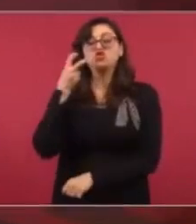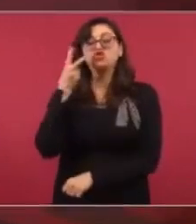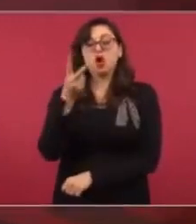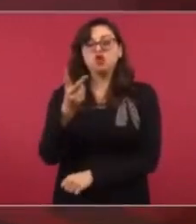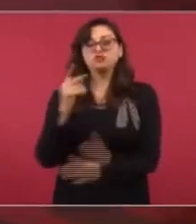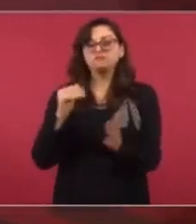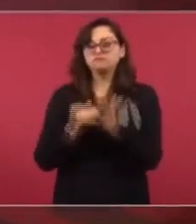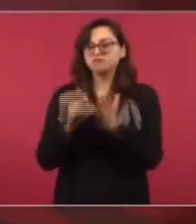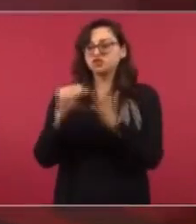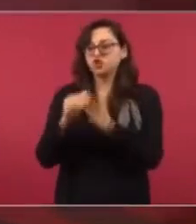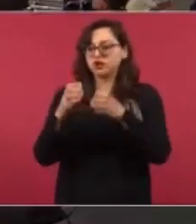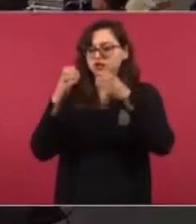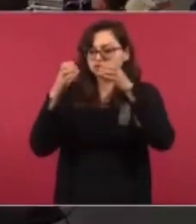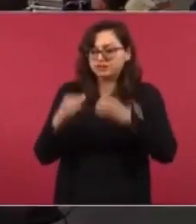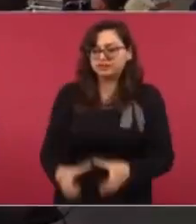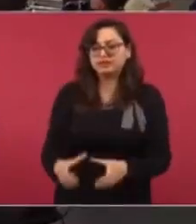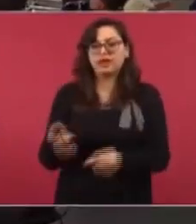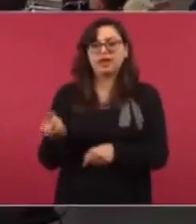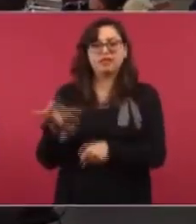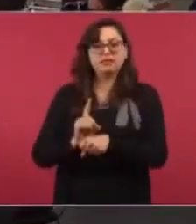de petróleo.